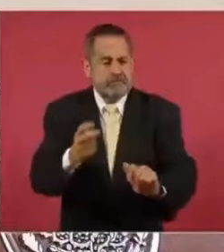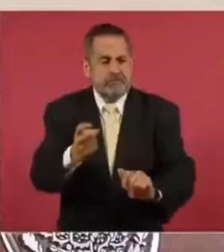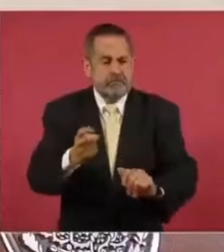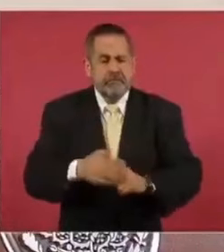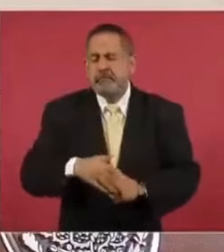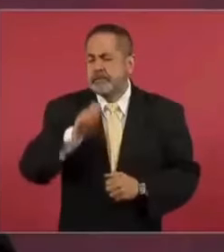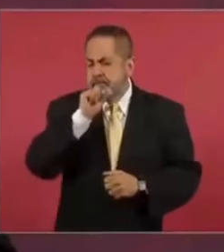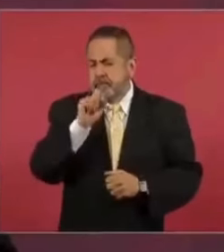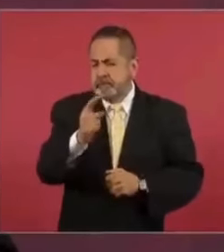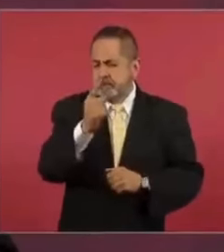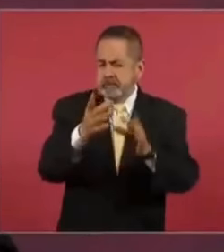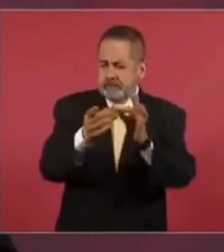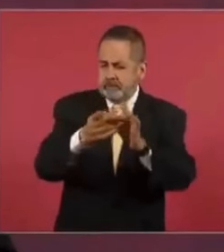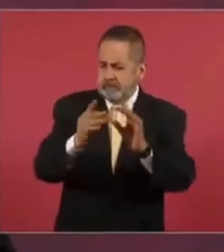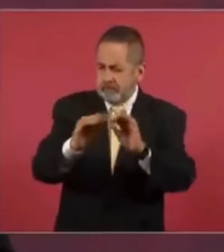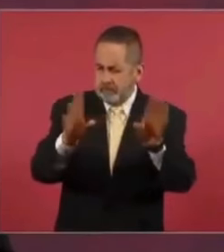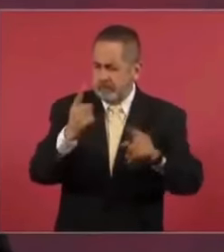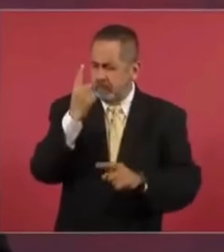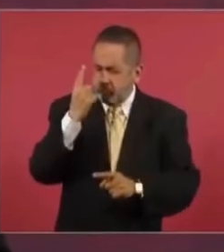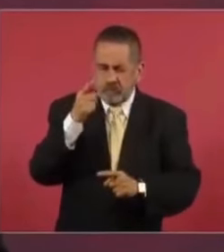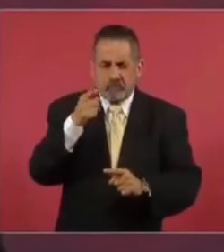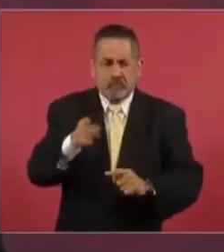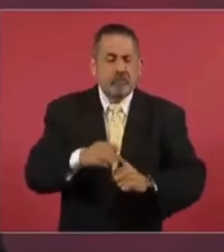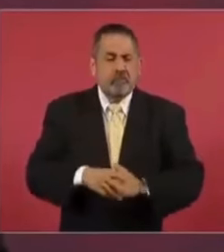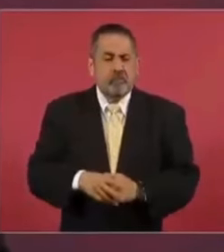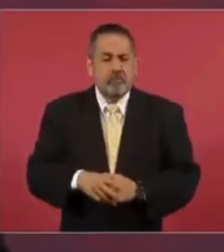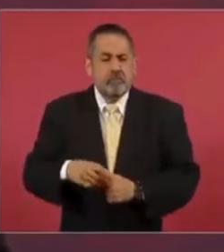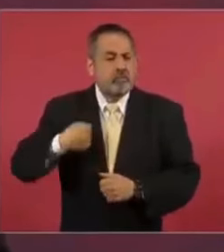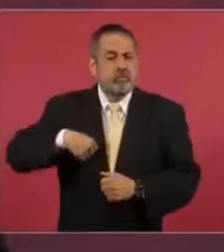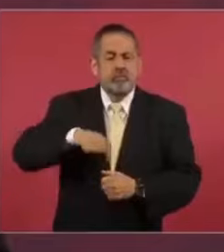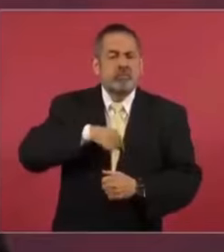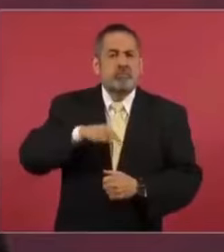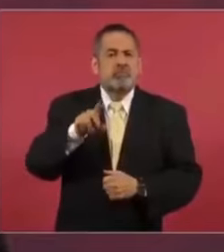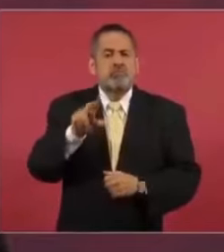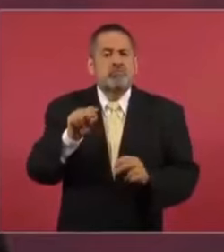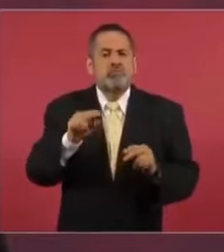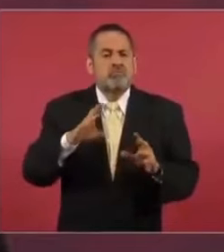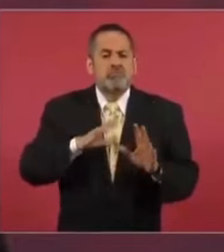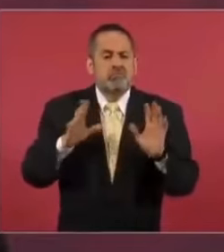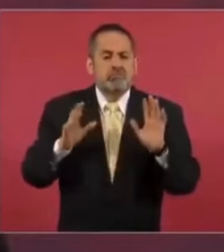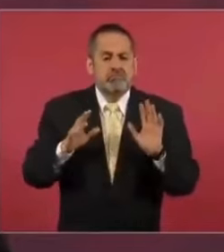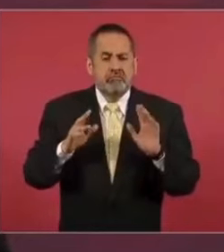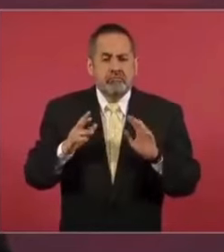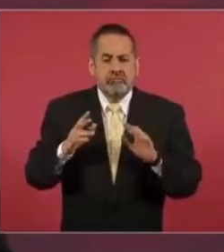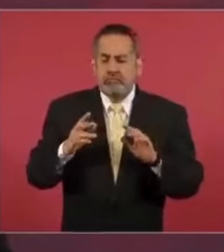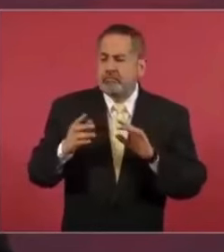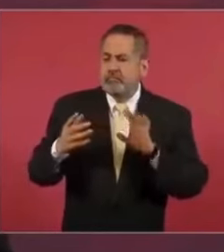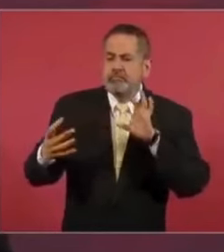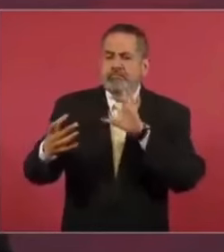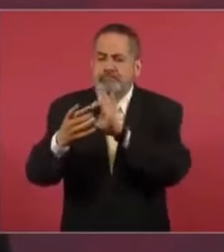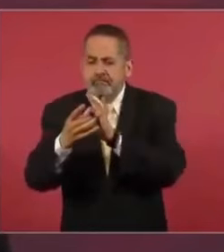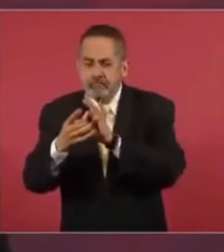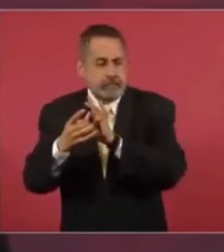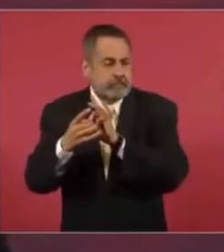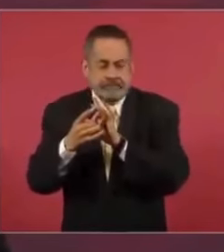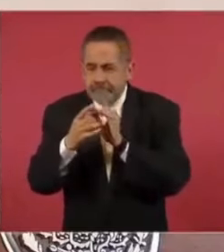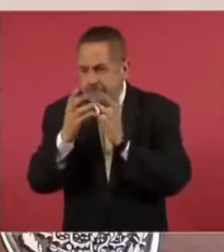Aclarar algo, nosotros no tenemos ningún acuerdo vergonzoso